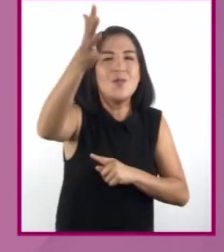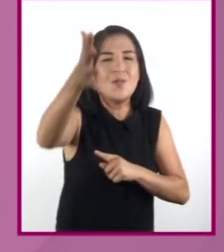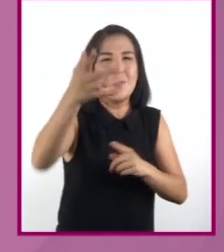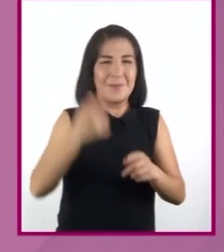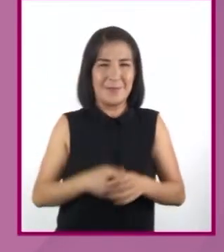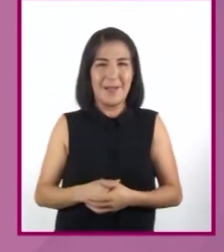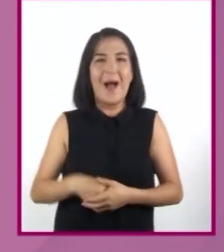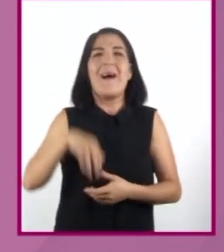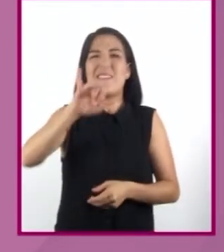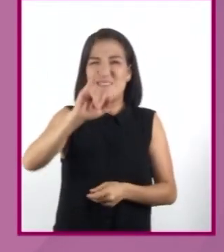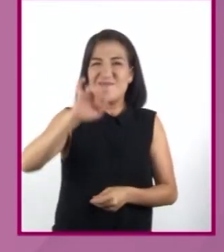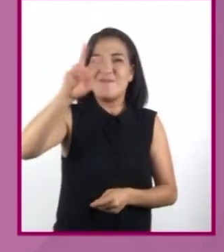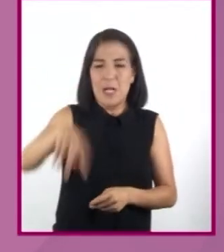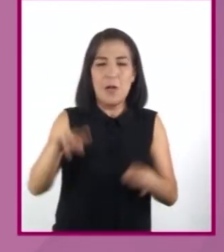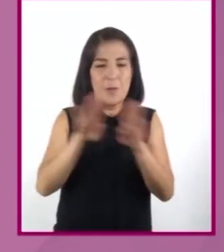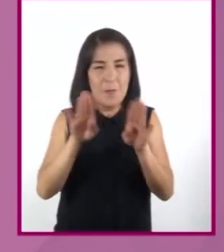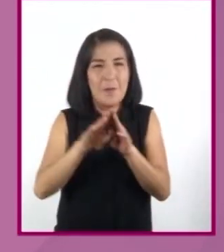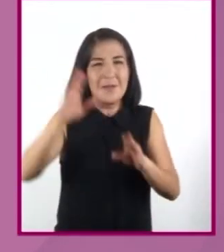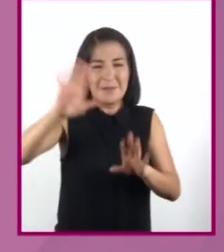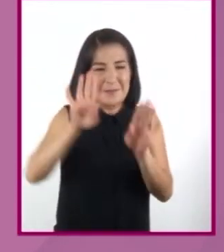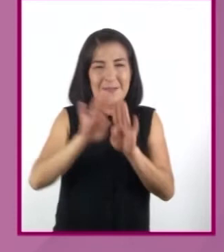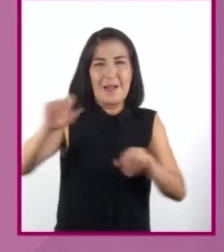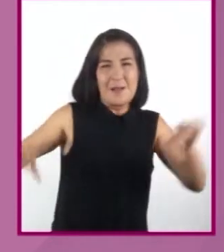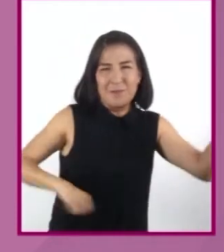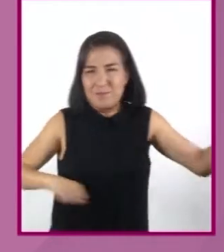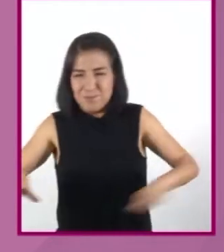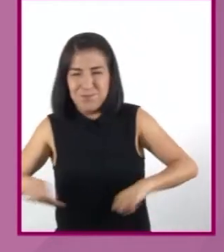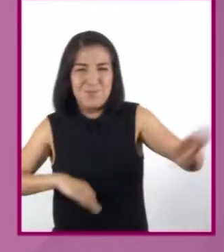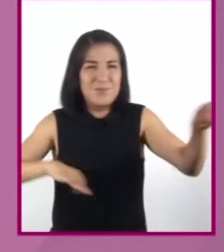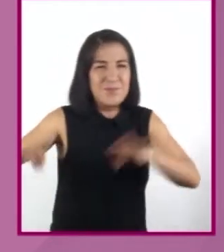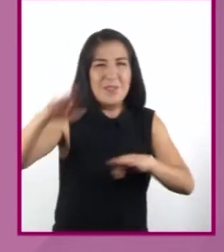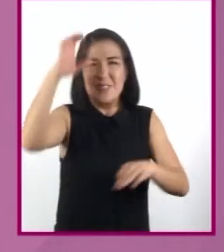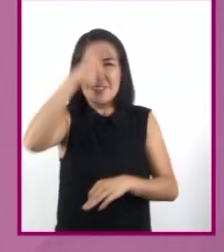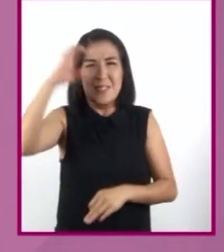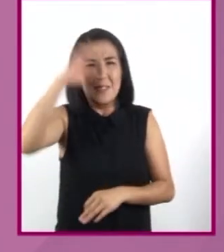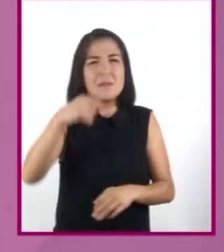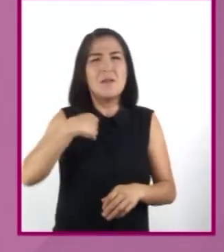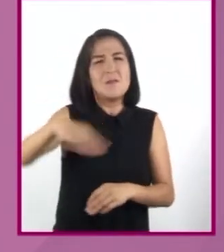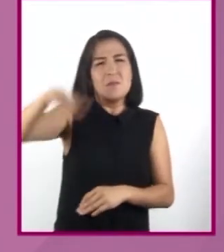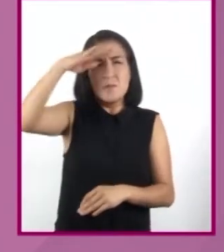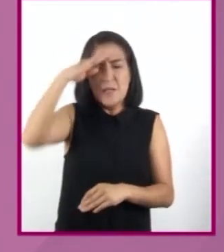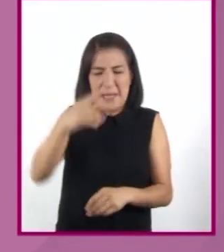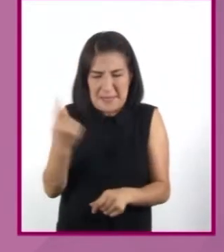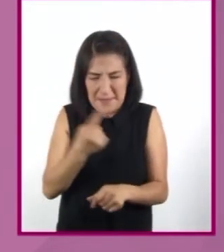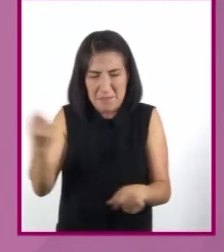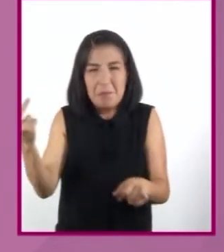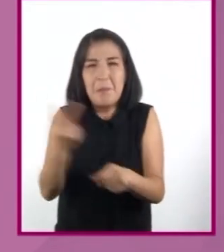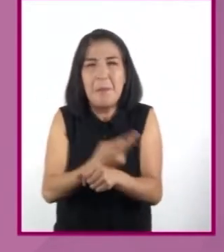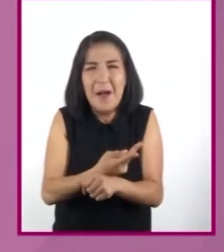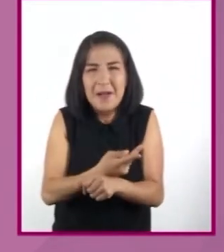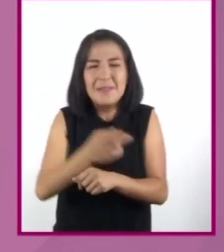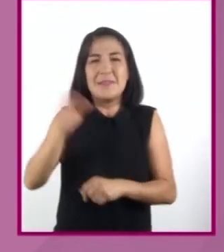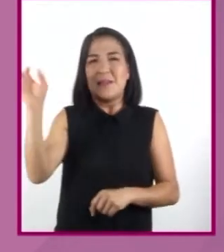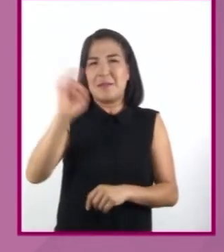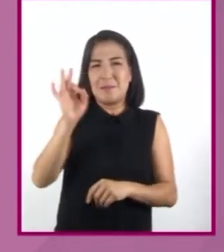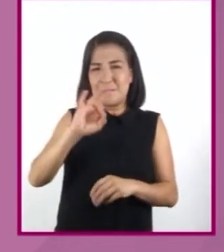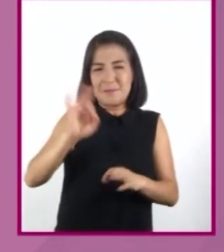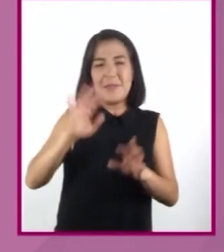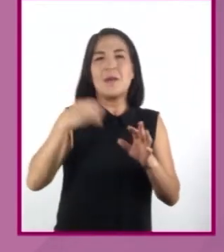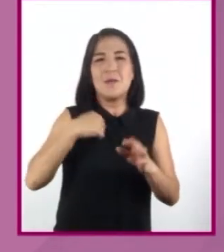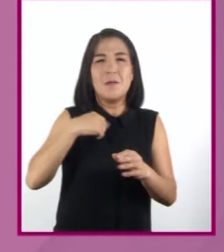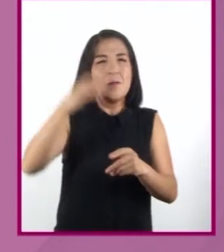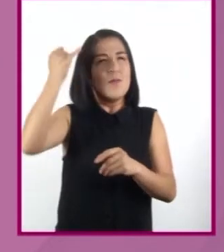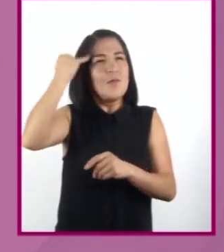Así es, en las narraciones de ciencia ficción se parte de la pregunta, ¿qué sucedería si proyectando